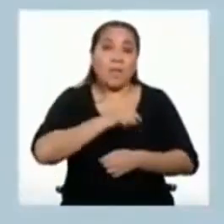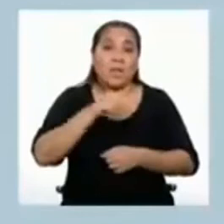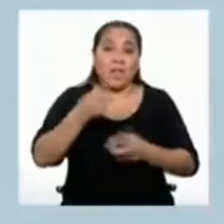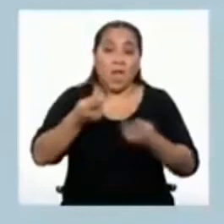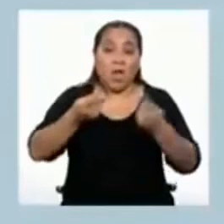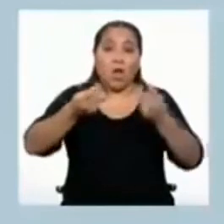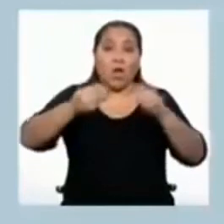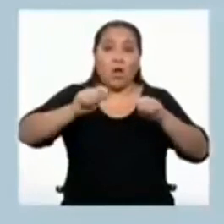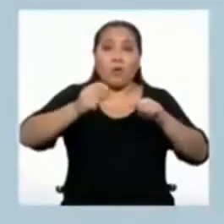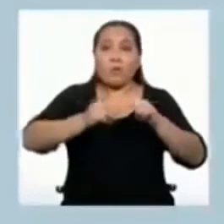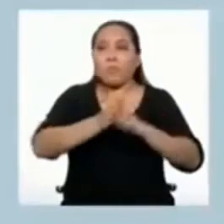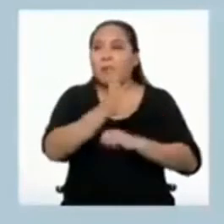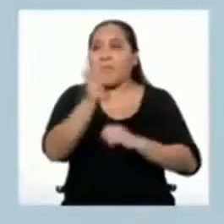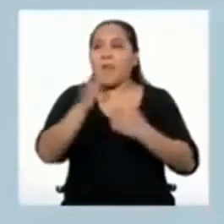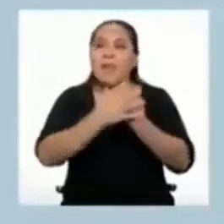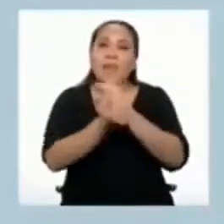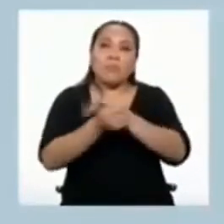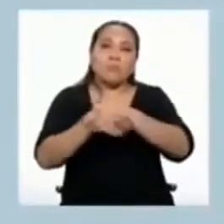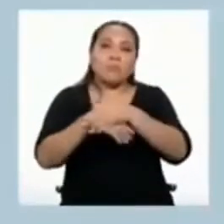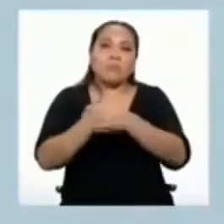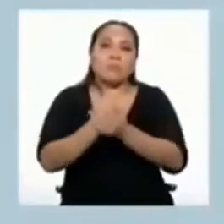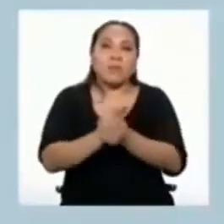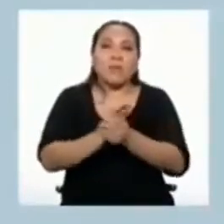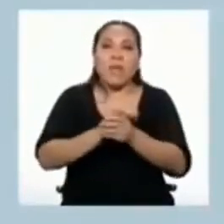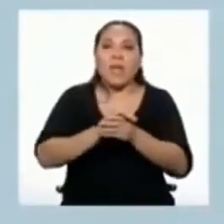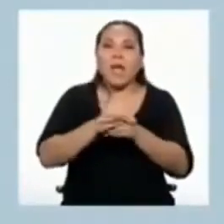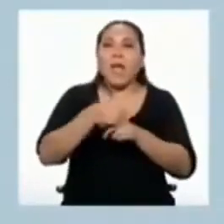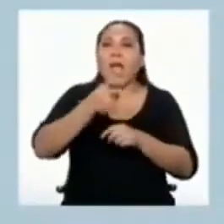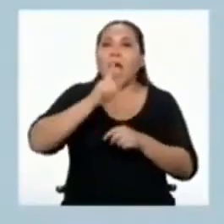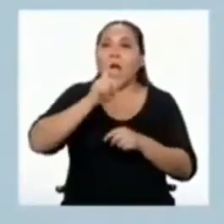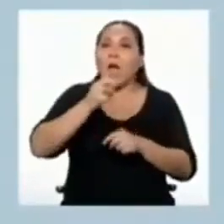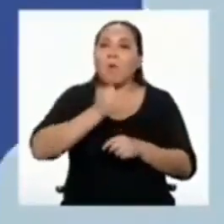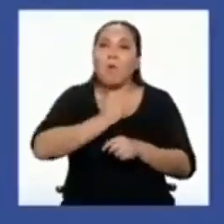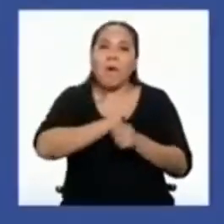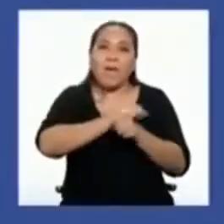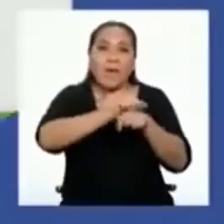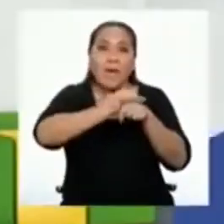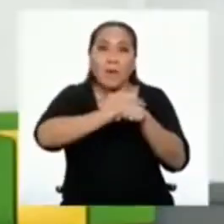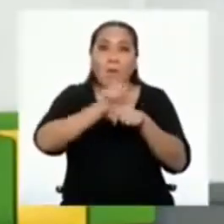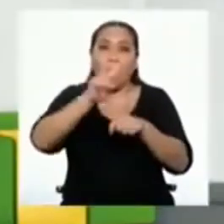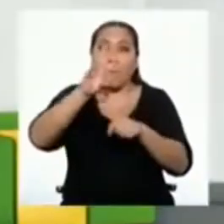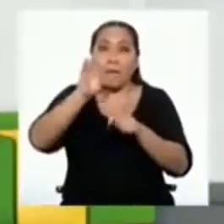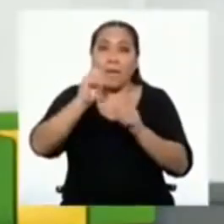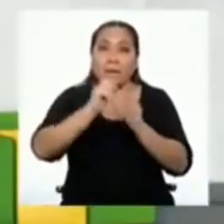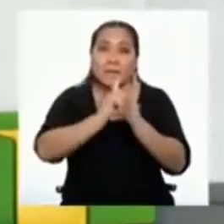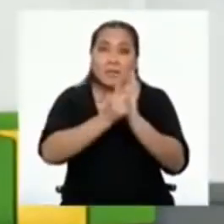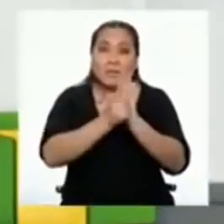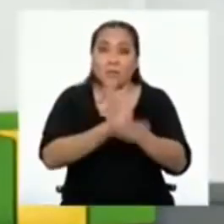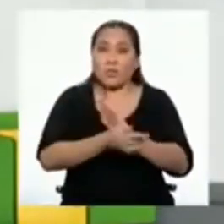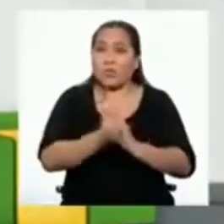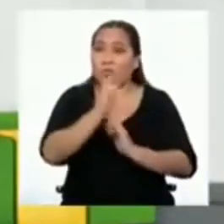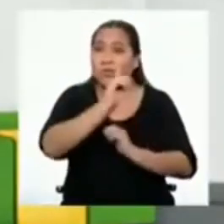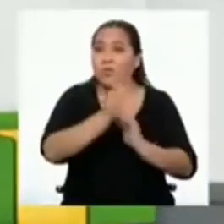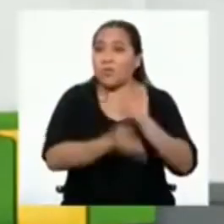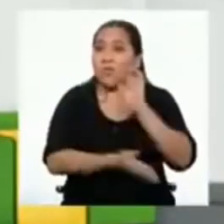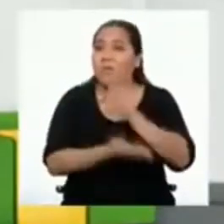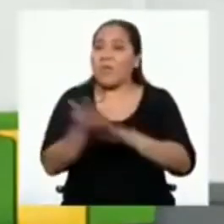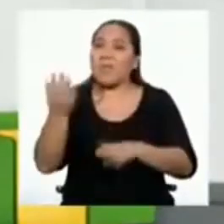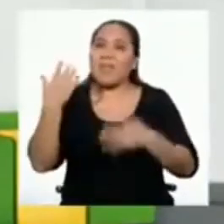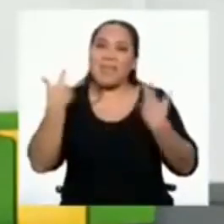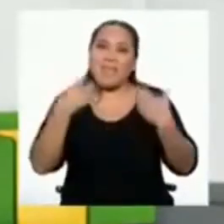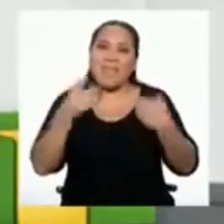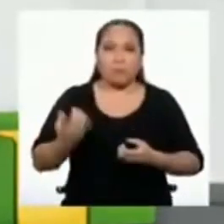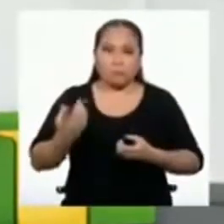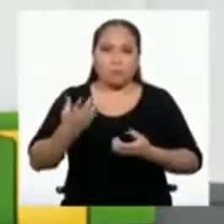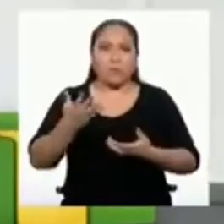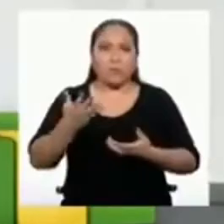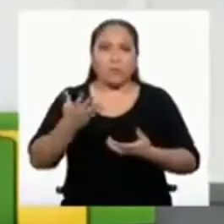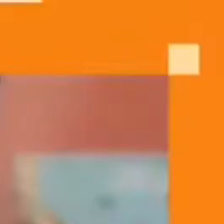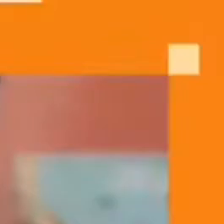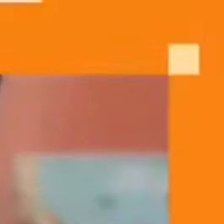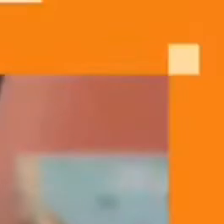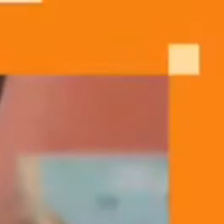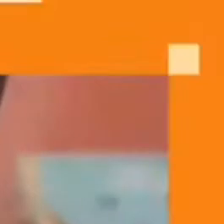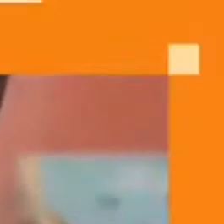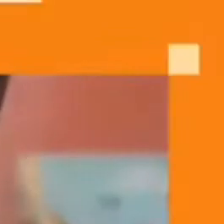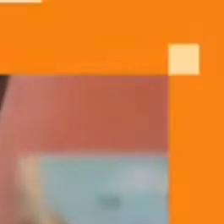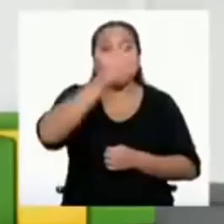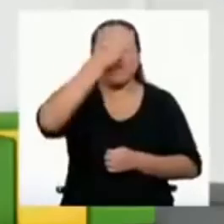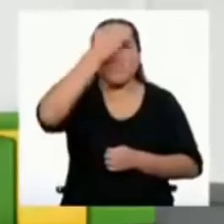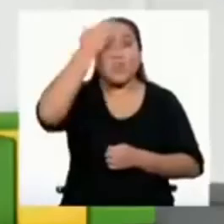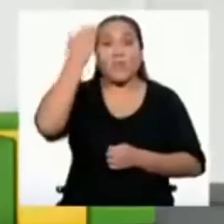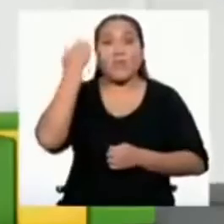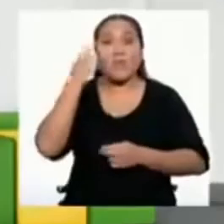viene para lavarse las manos con jabón por 20 segundos o más. No se vayan que en un momento estaremos en la ciudad de la